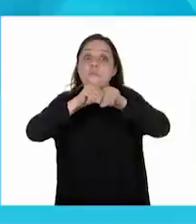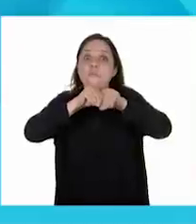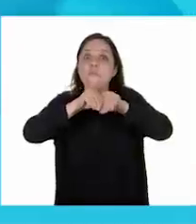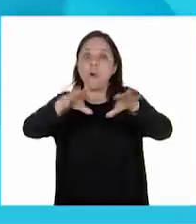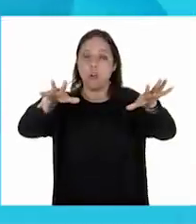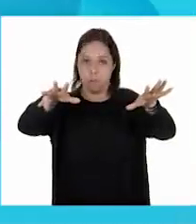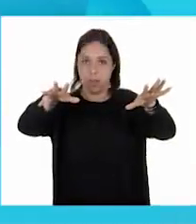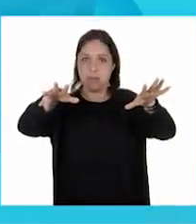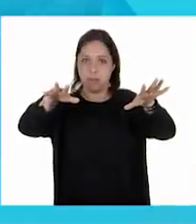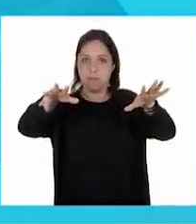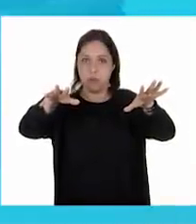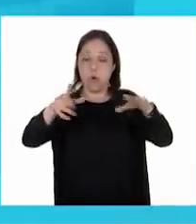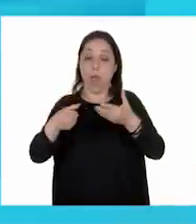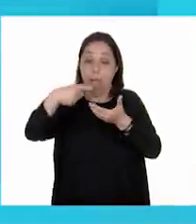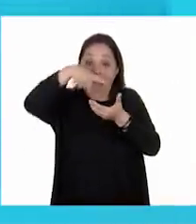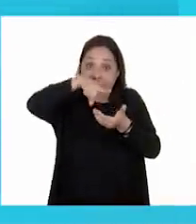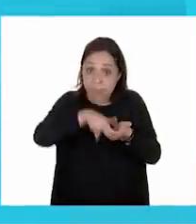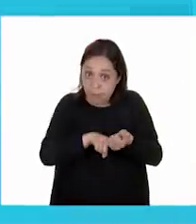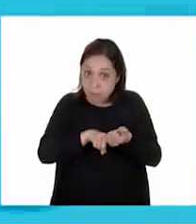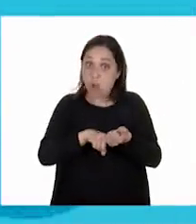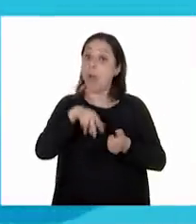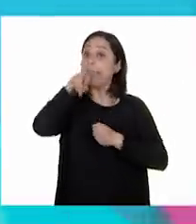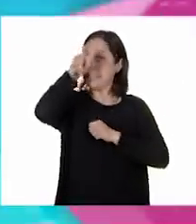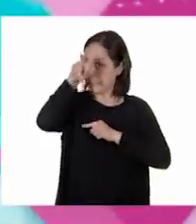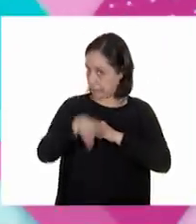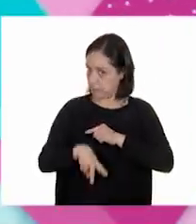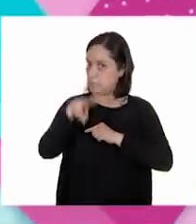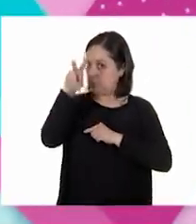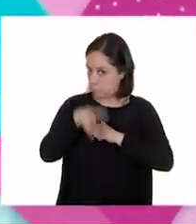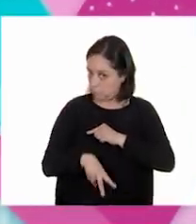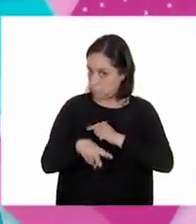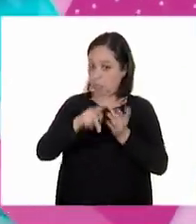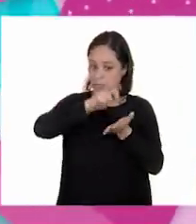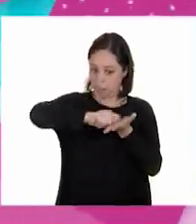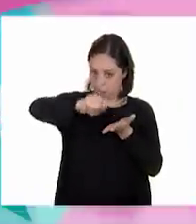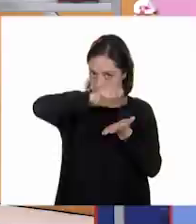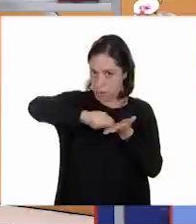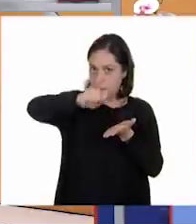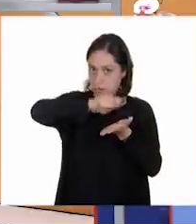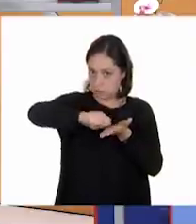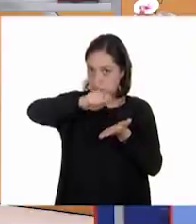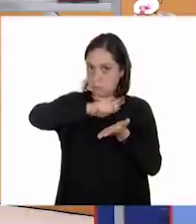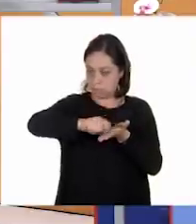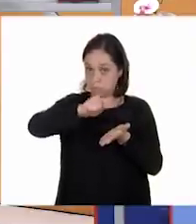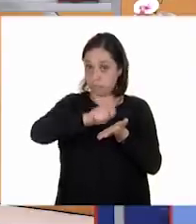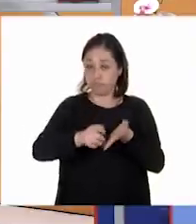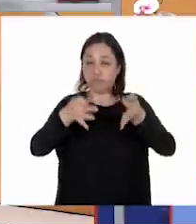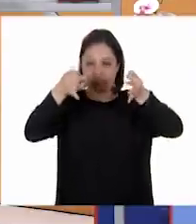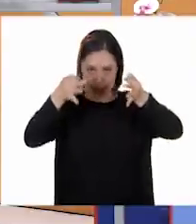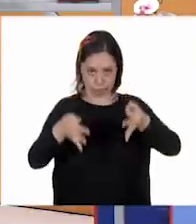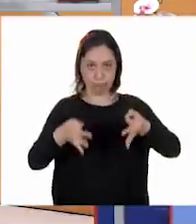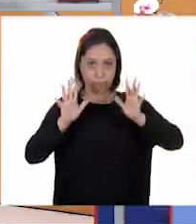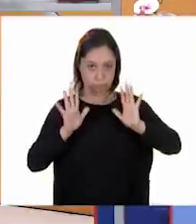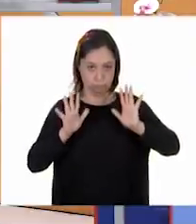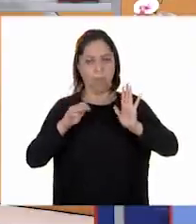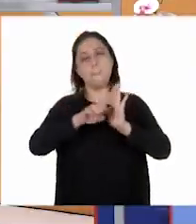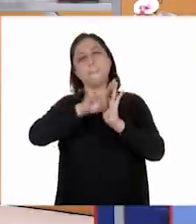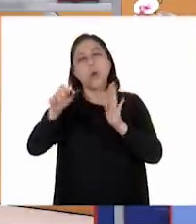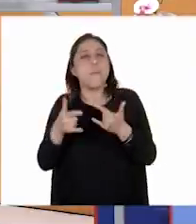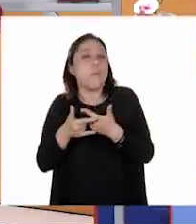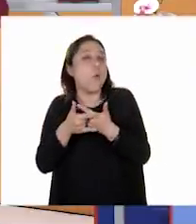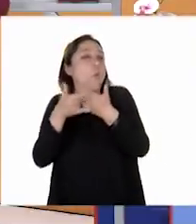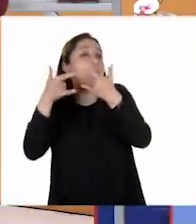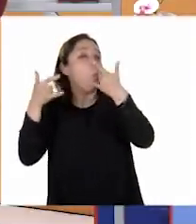información veraz, verdadera. Claro. Recuerden que no es lo mismo a un cuento, porque en el